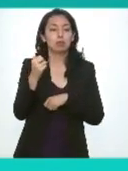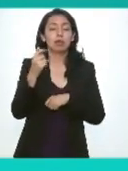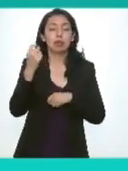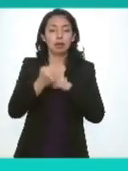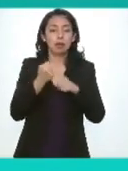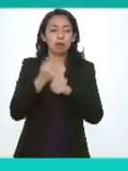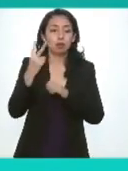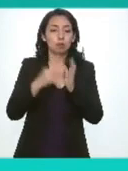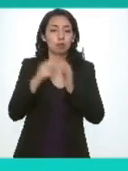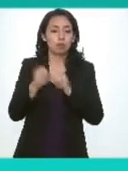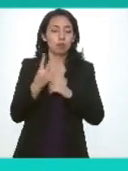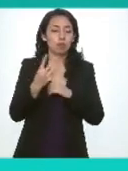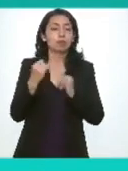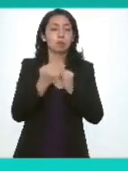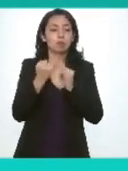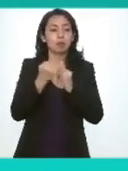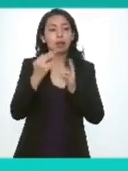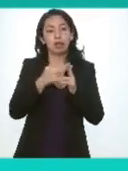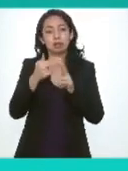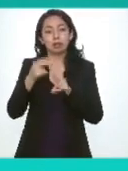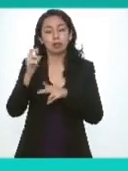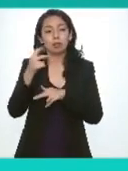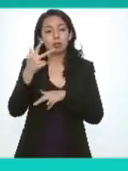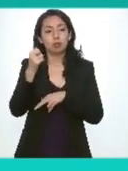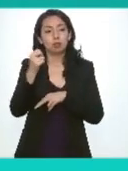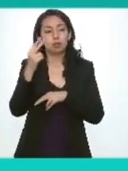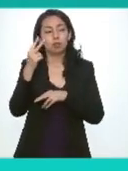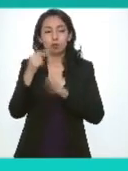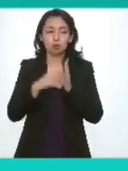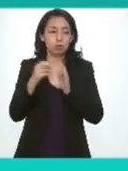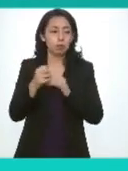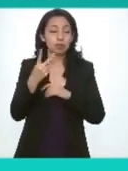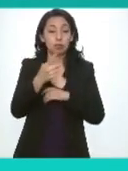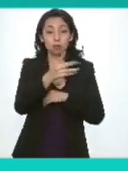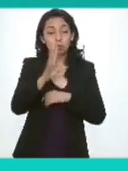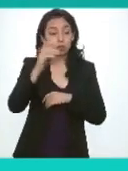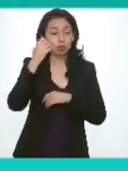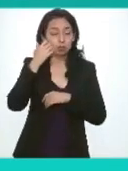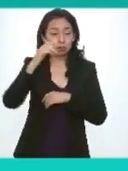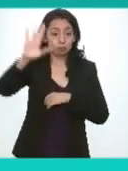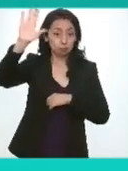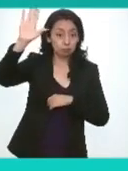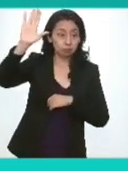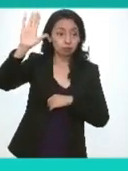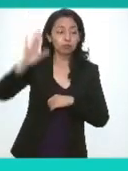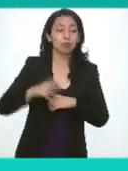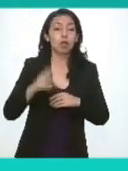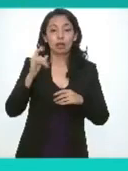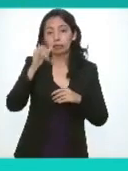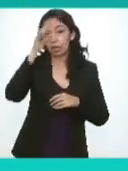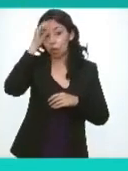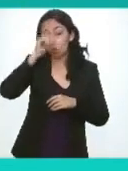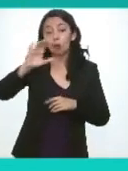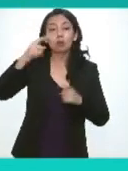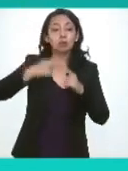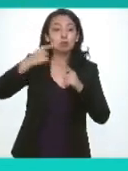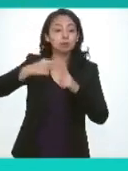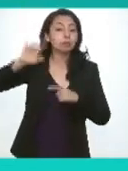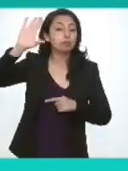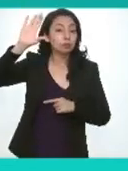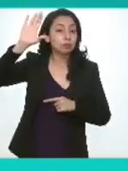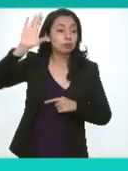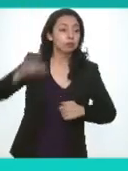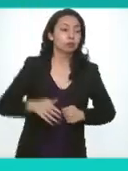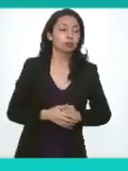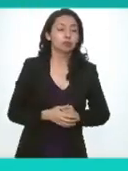así como su alcance el 28 de septiembre de este año favor de levantar las manos a las personas que estén a favor de dispersar